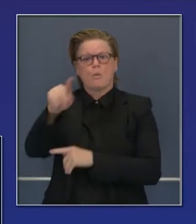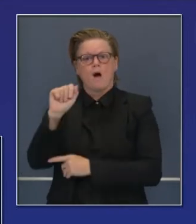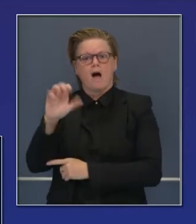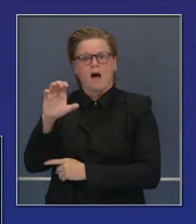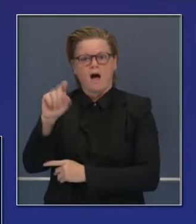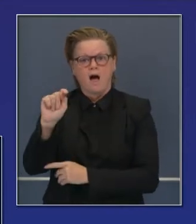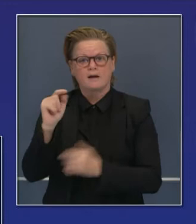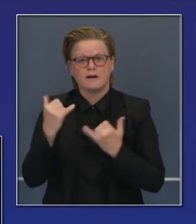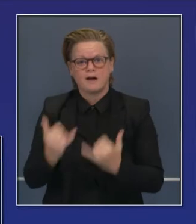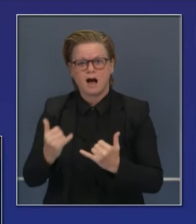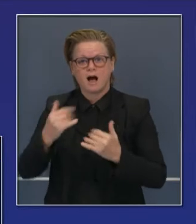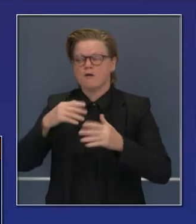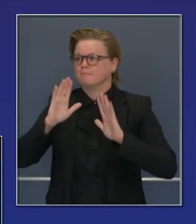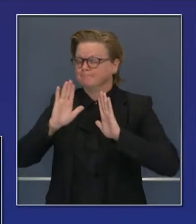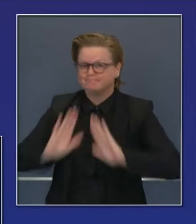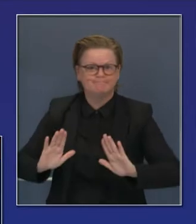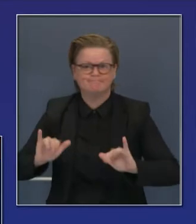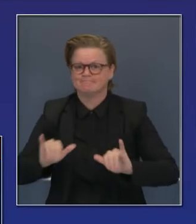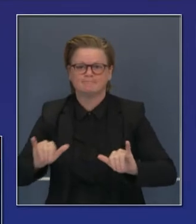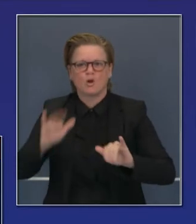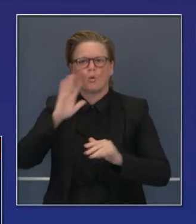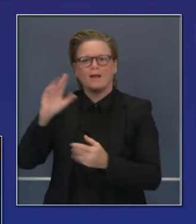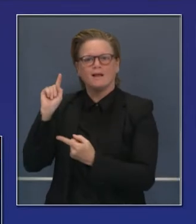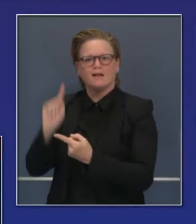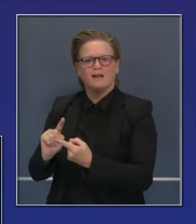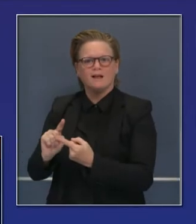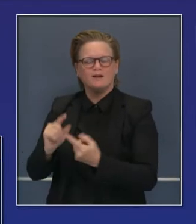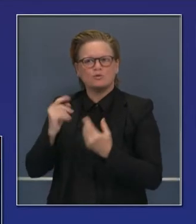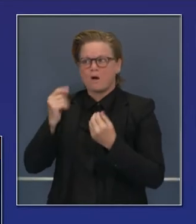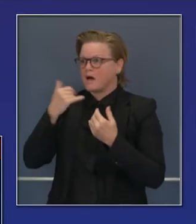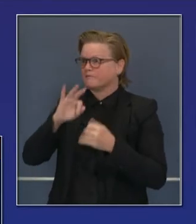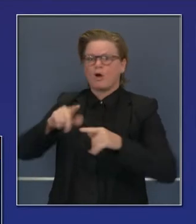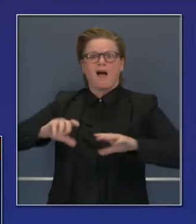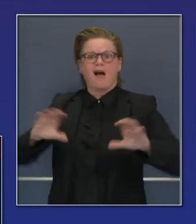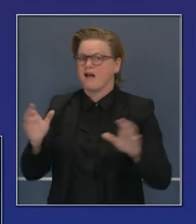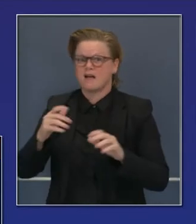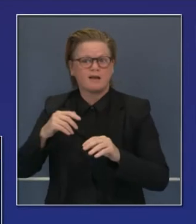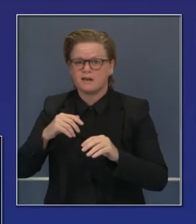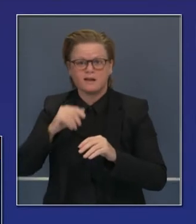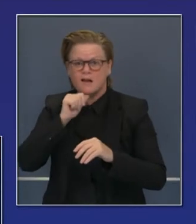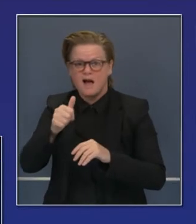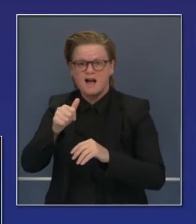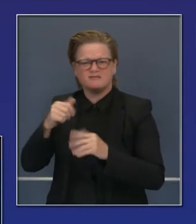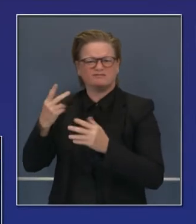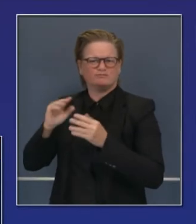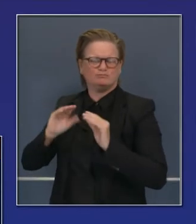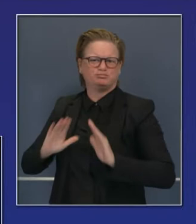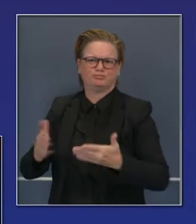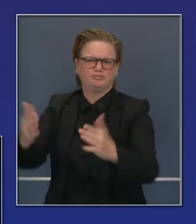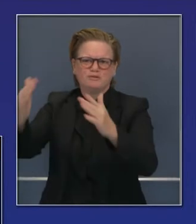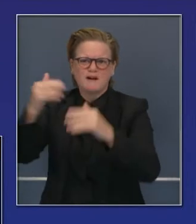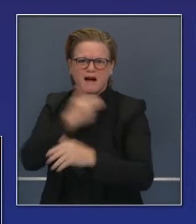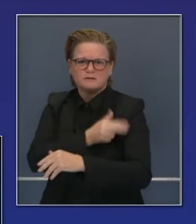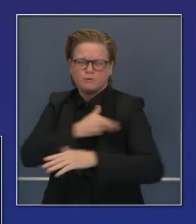el índice de muertes ascendiendo. Perdiendo más vidas. Por eso, hoy,